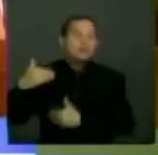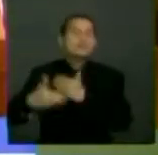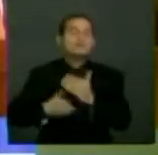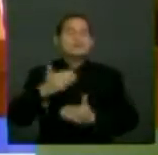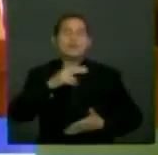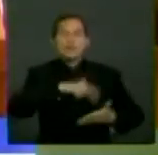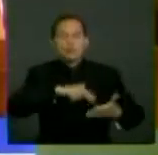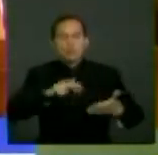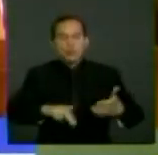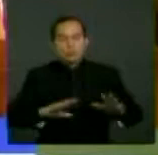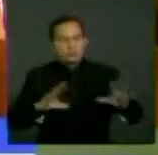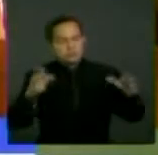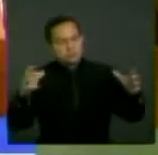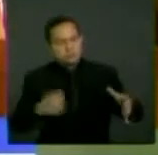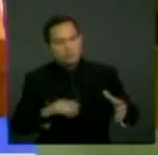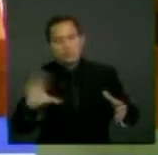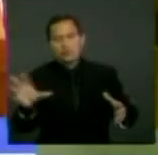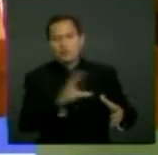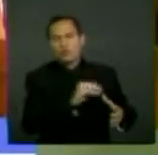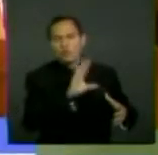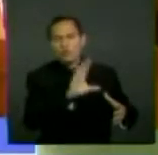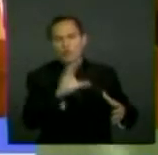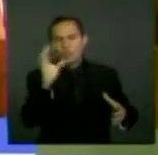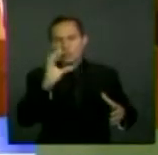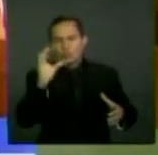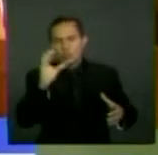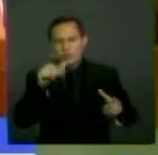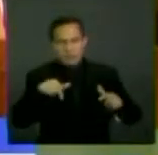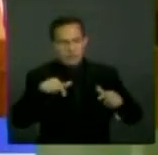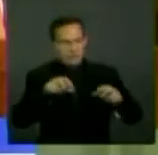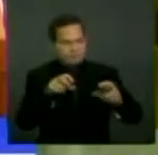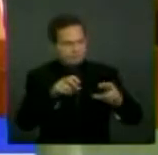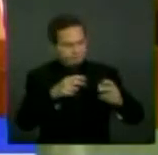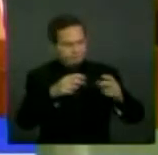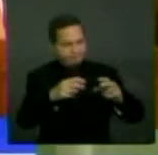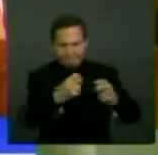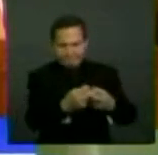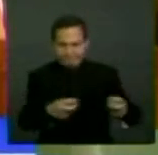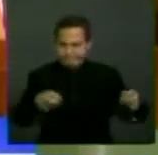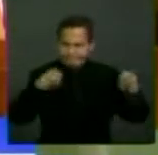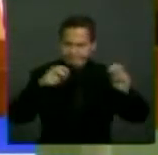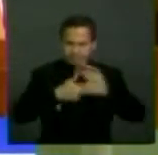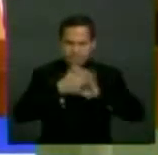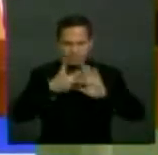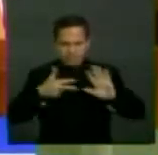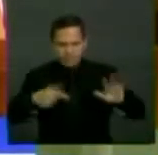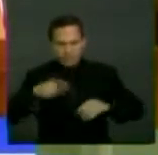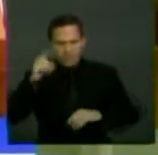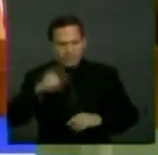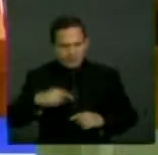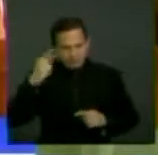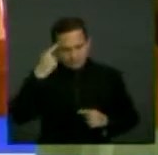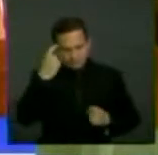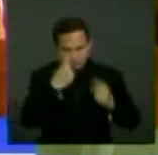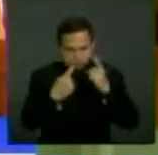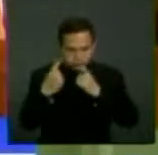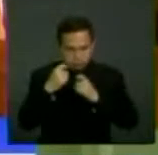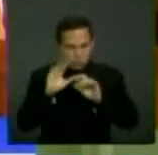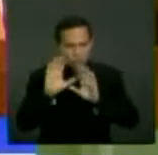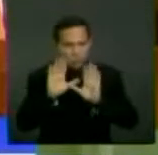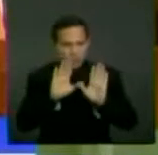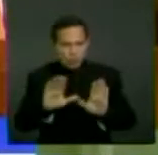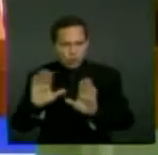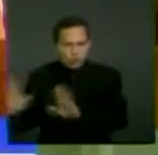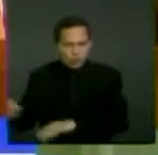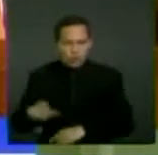el aparato estatal colombiano, incluyendo esta corte, debe replantear completamente sus actuaciones frente a la situación de las personas con discapacidad y la